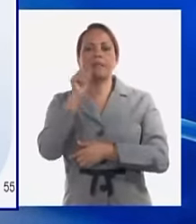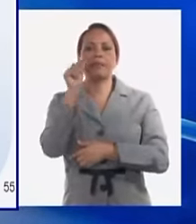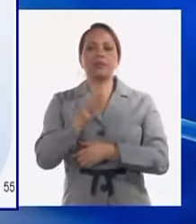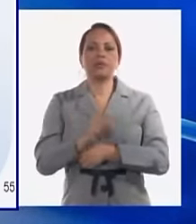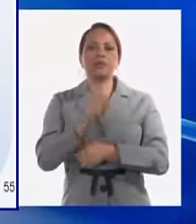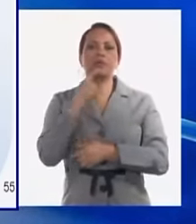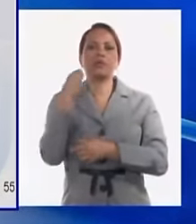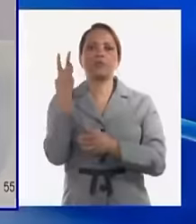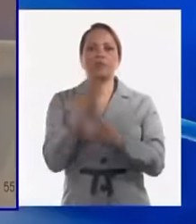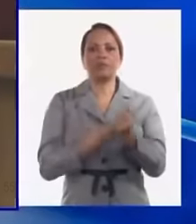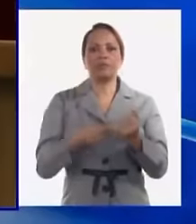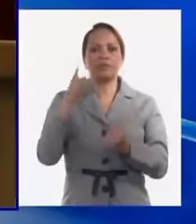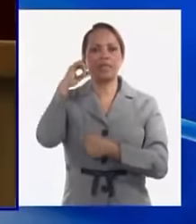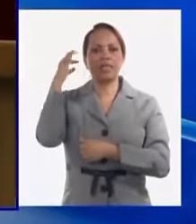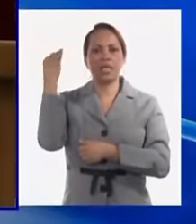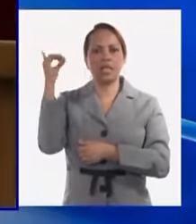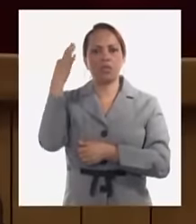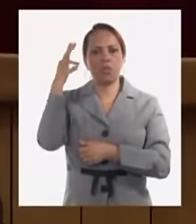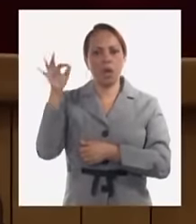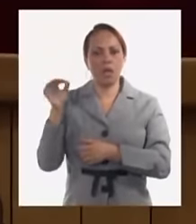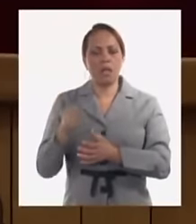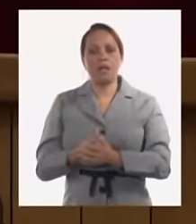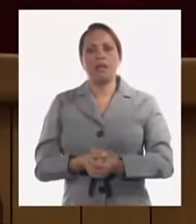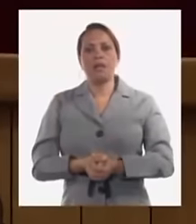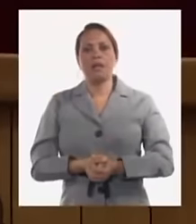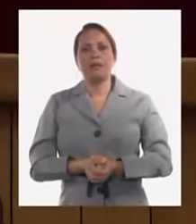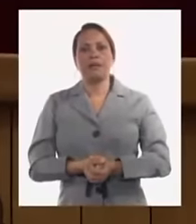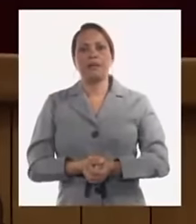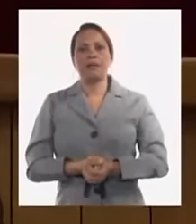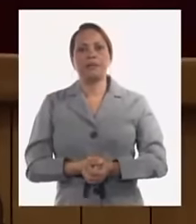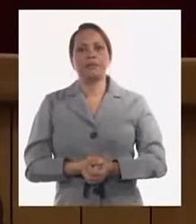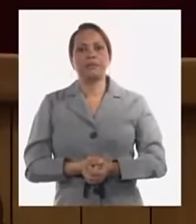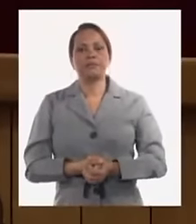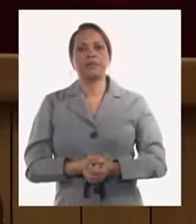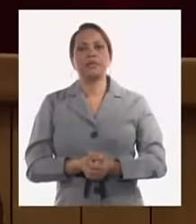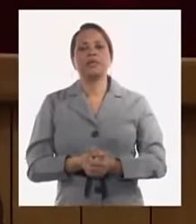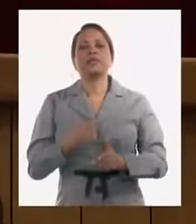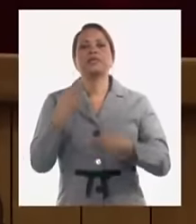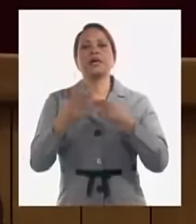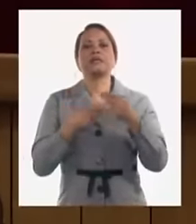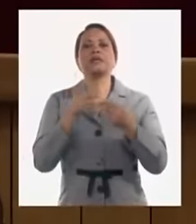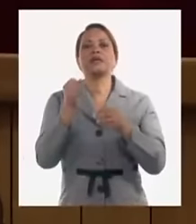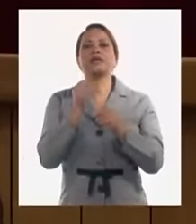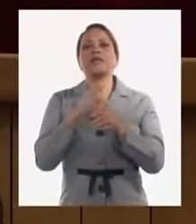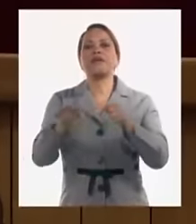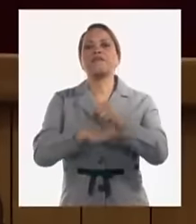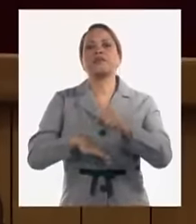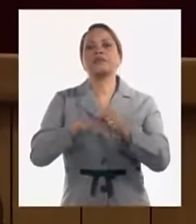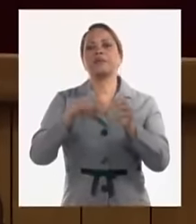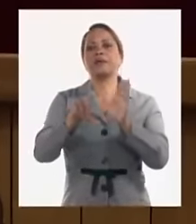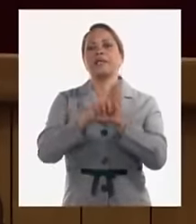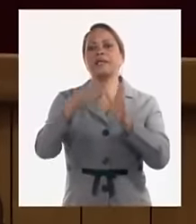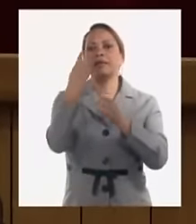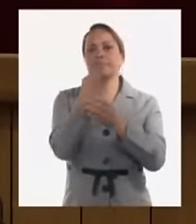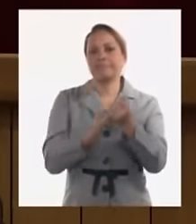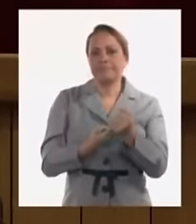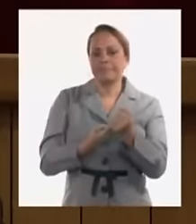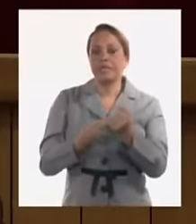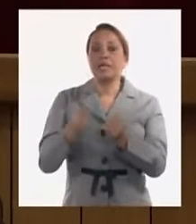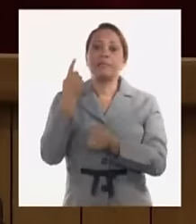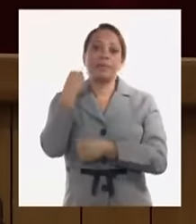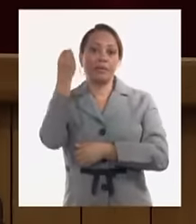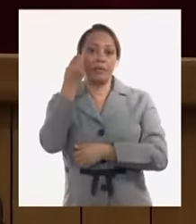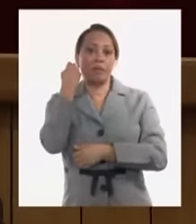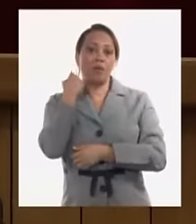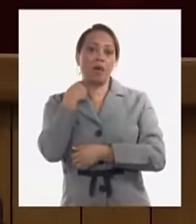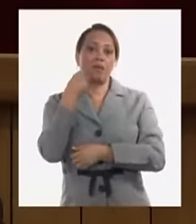con discapacidad intelectual se han hecho se elaboran las bases para la ley de discapacidad y vamos en 2024